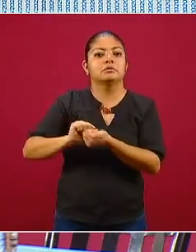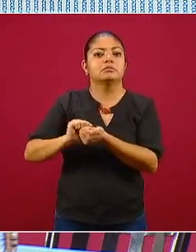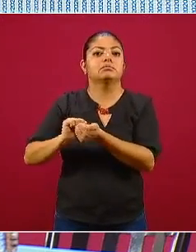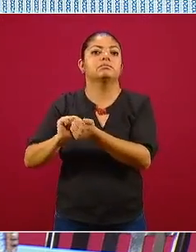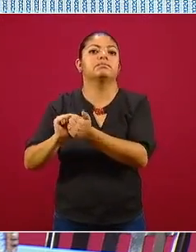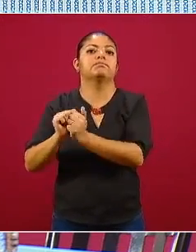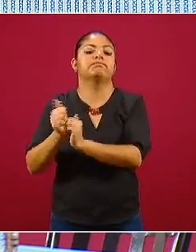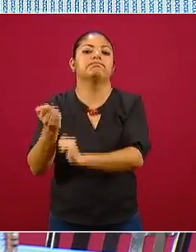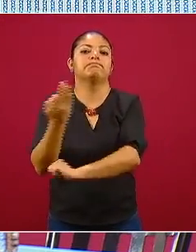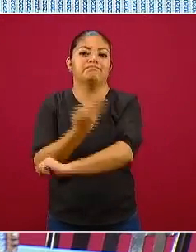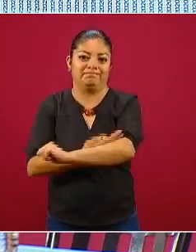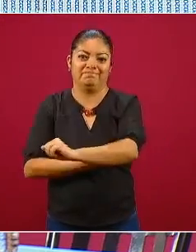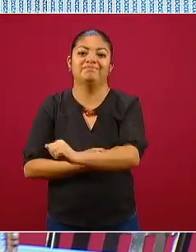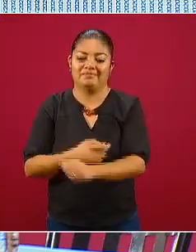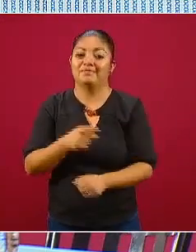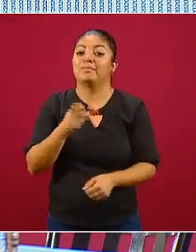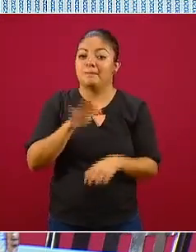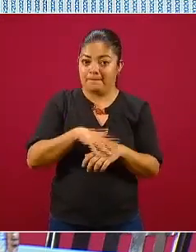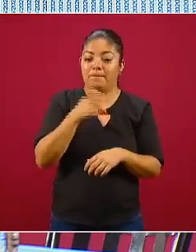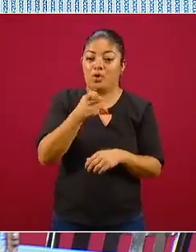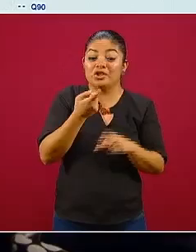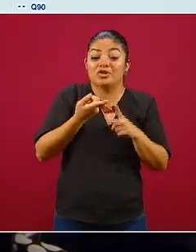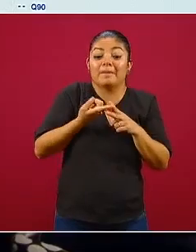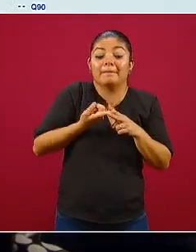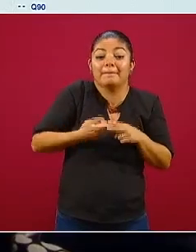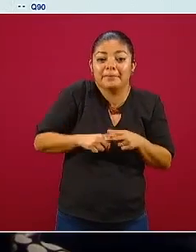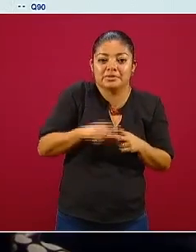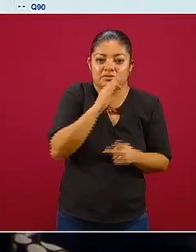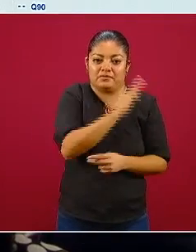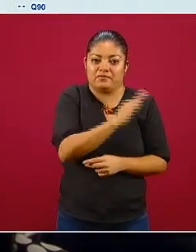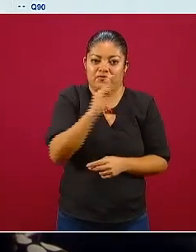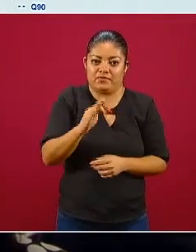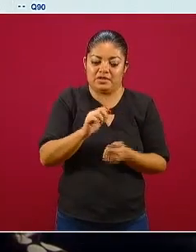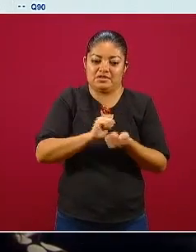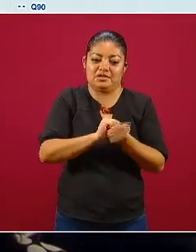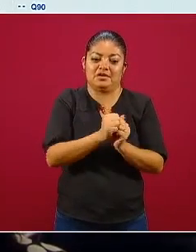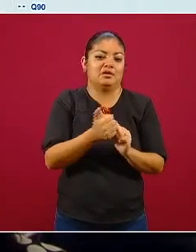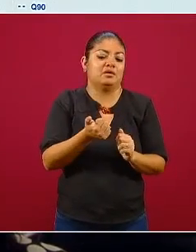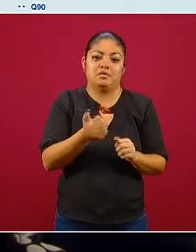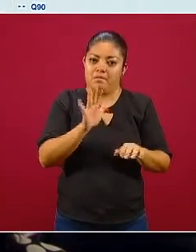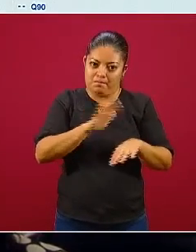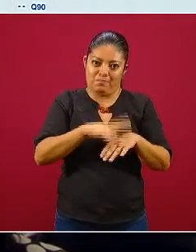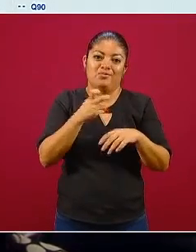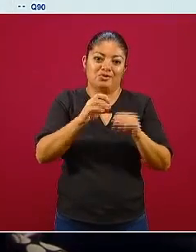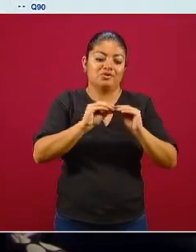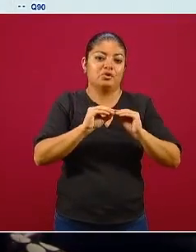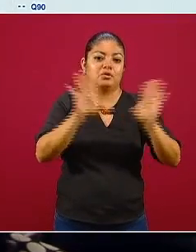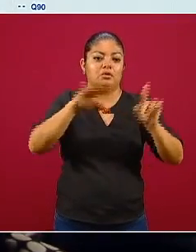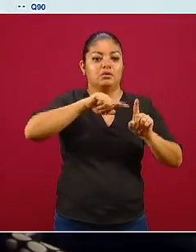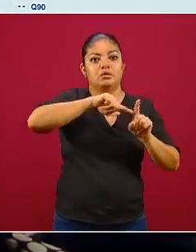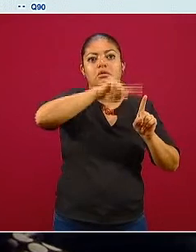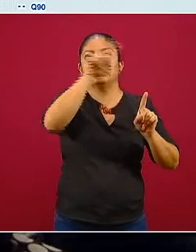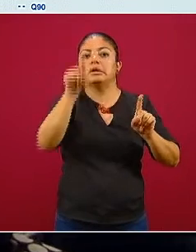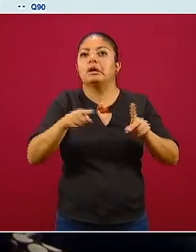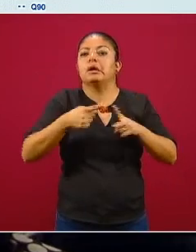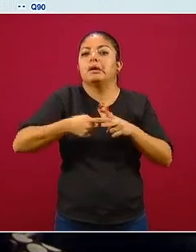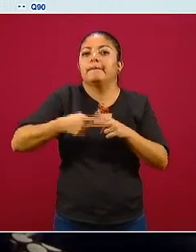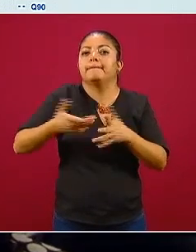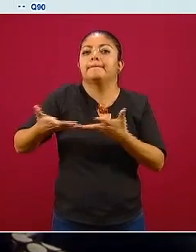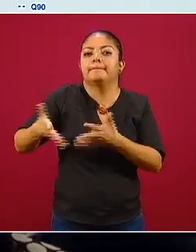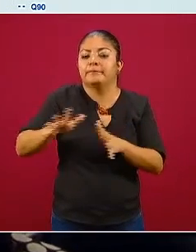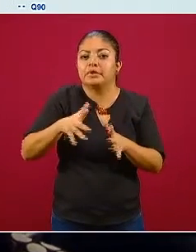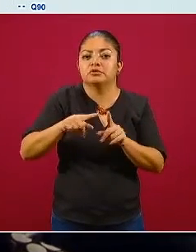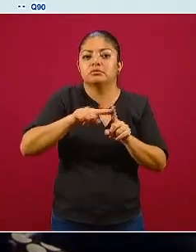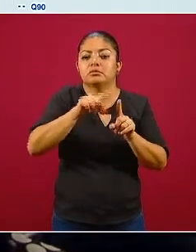grafica por fecha de inicio de los síntomas y entonces obviamente cambia toda la curva o la mayoría de la curva en